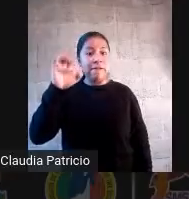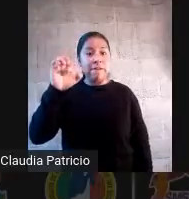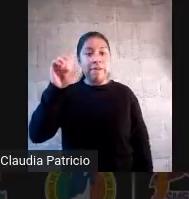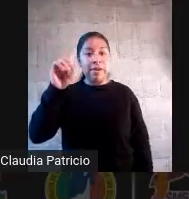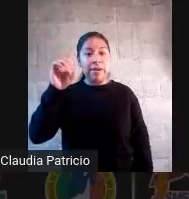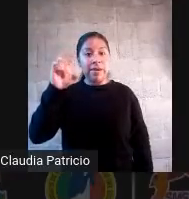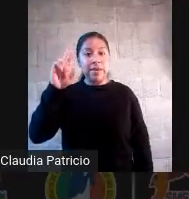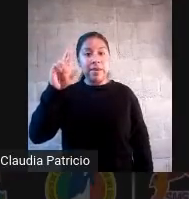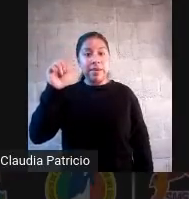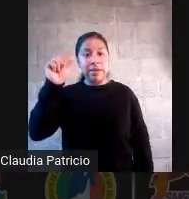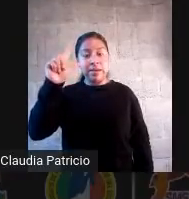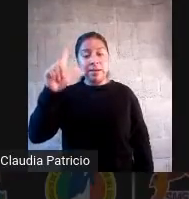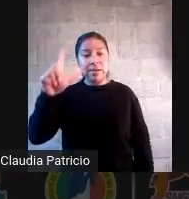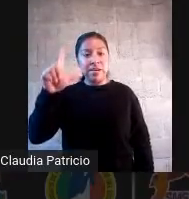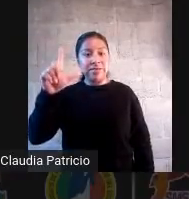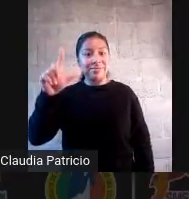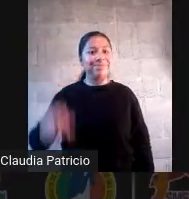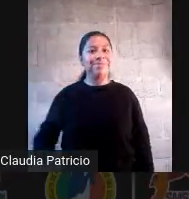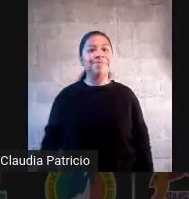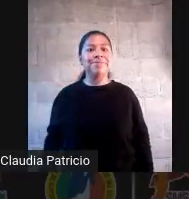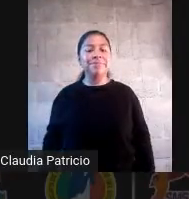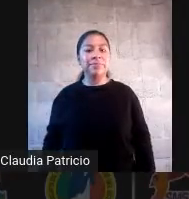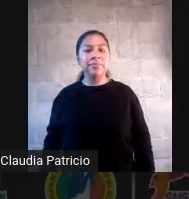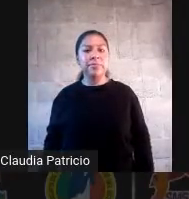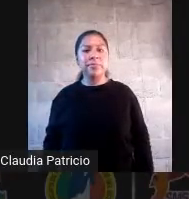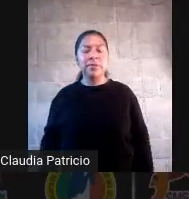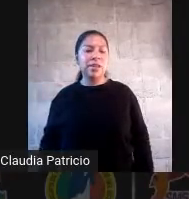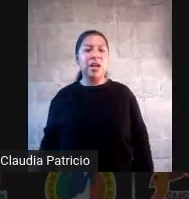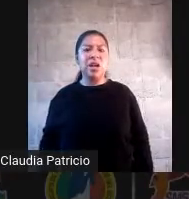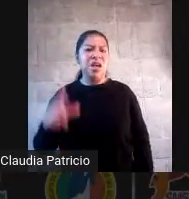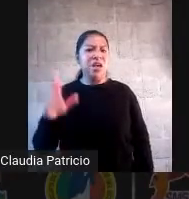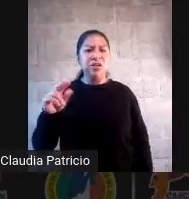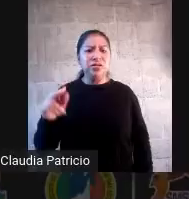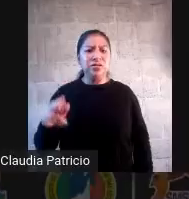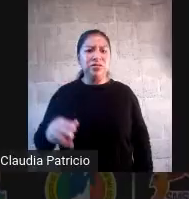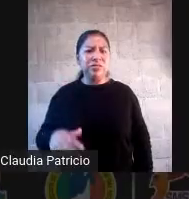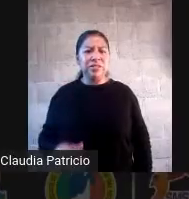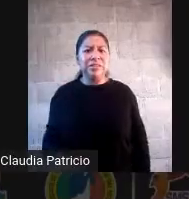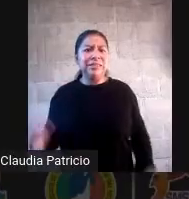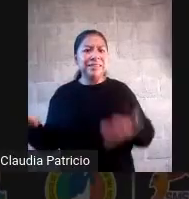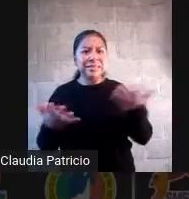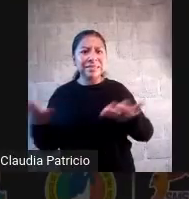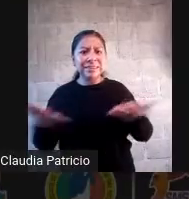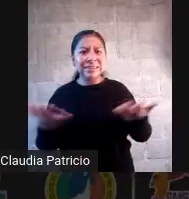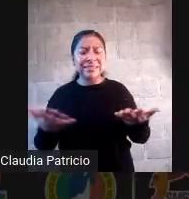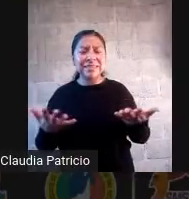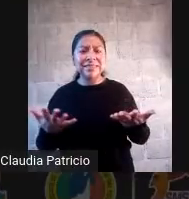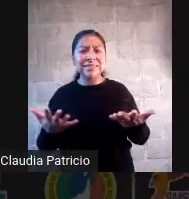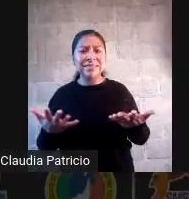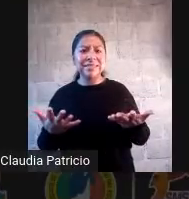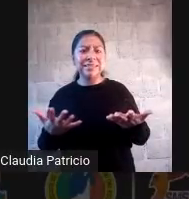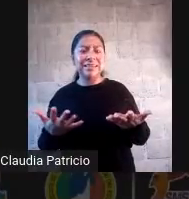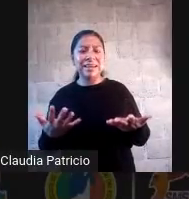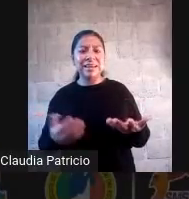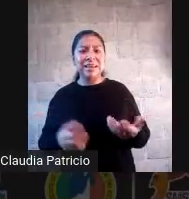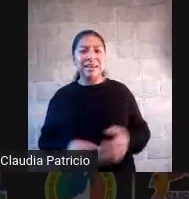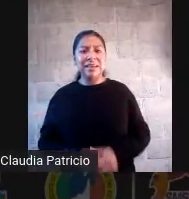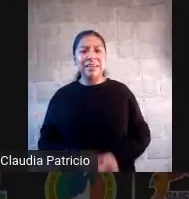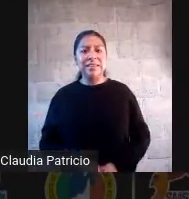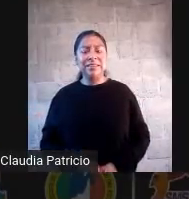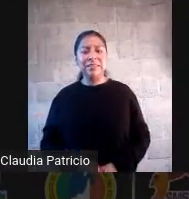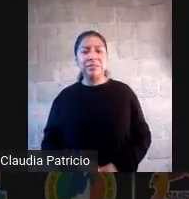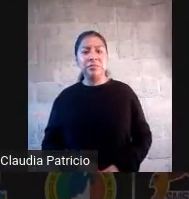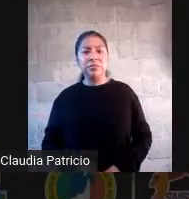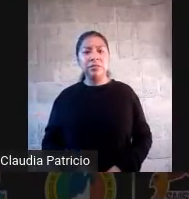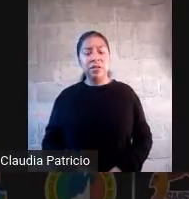nos está fajando a hacer frente a la situación, a lo mejor solamente políticamente,